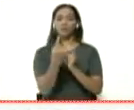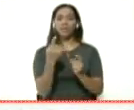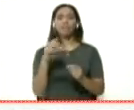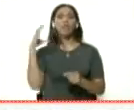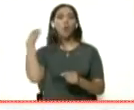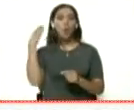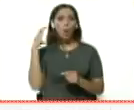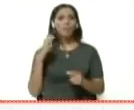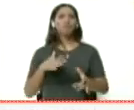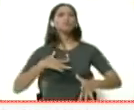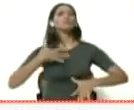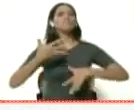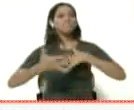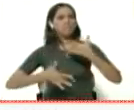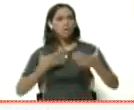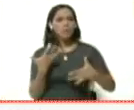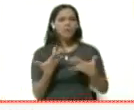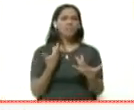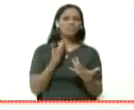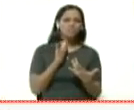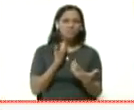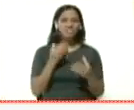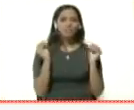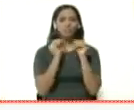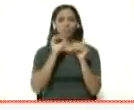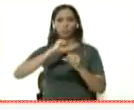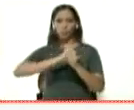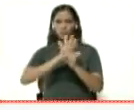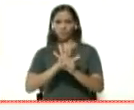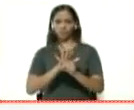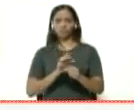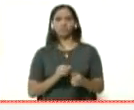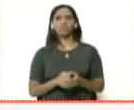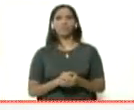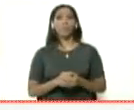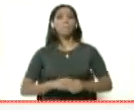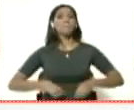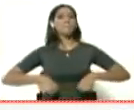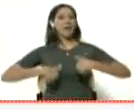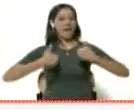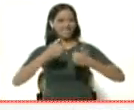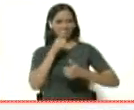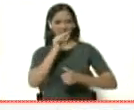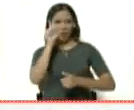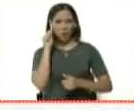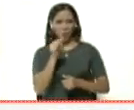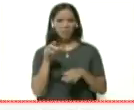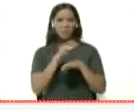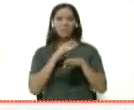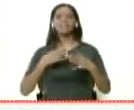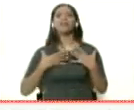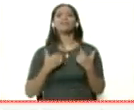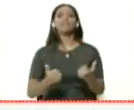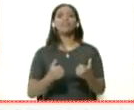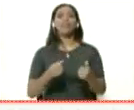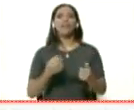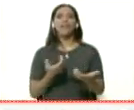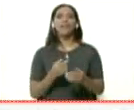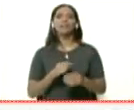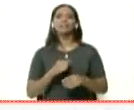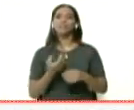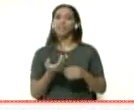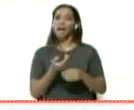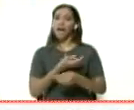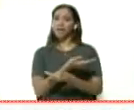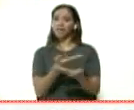con síntomas, digamos, compatibles con el coronavirus. Más preguntas para el titular de la cartera de salud en la cuenta de Arroba360